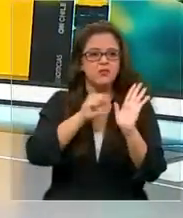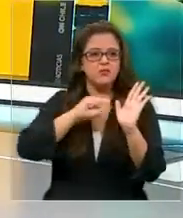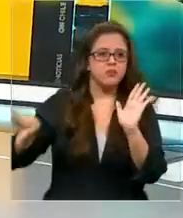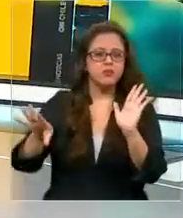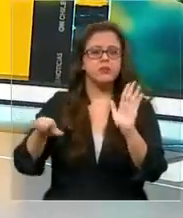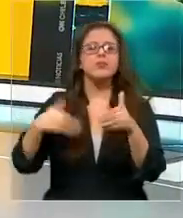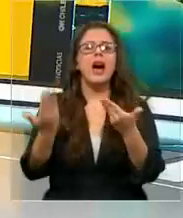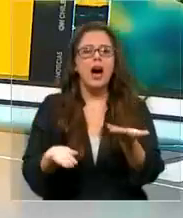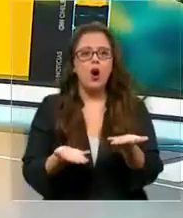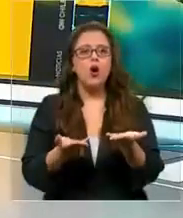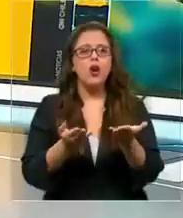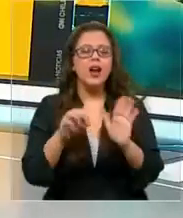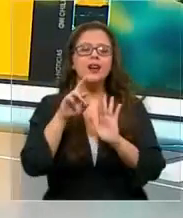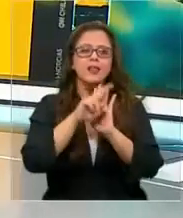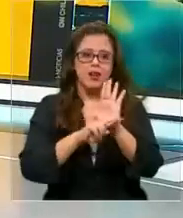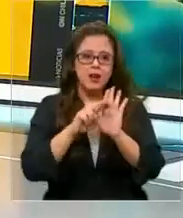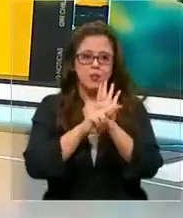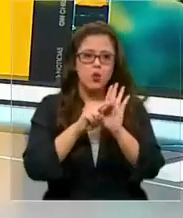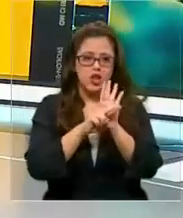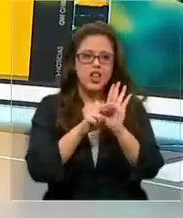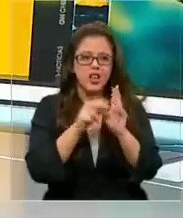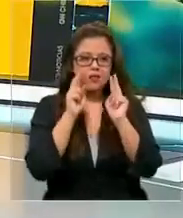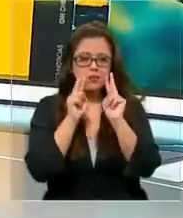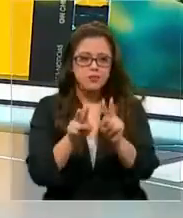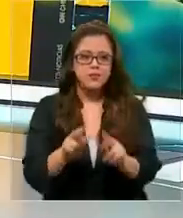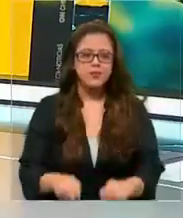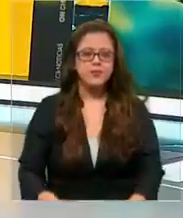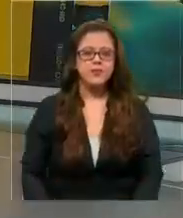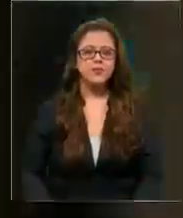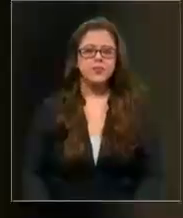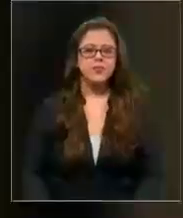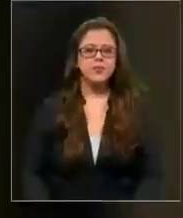exclusivos en el reportaje del periodista Alejandro Vega.